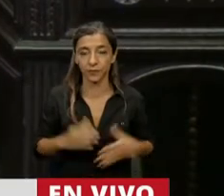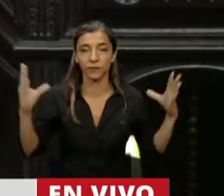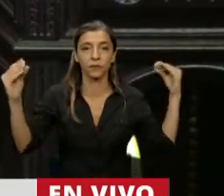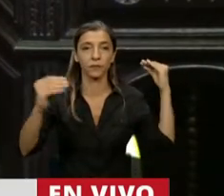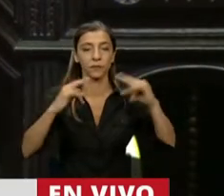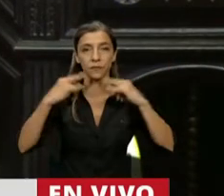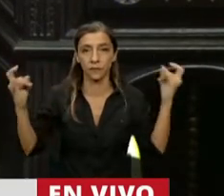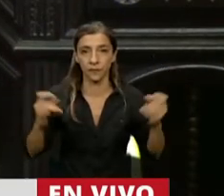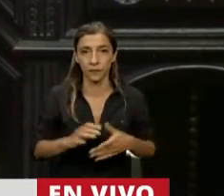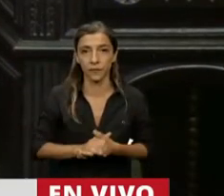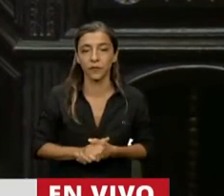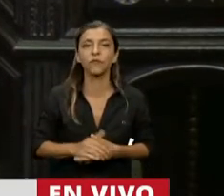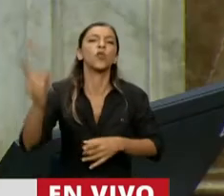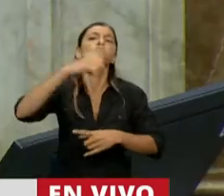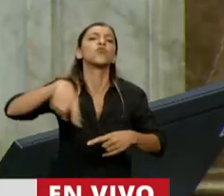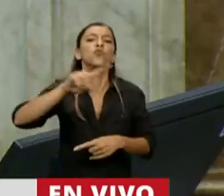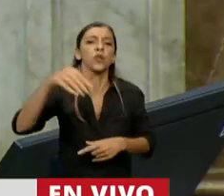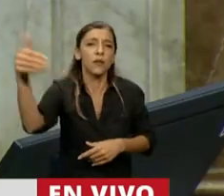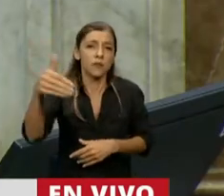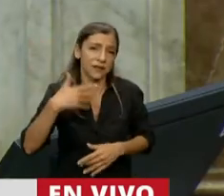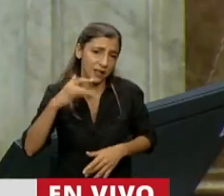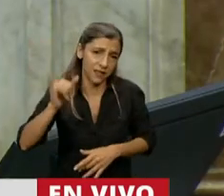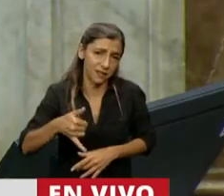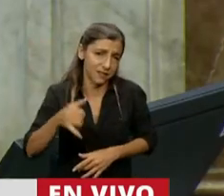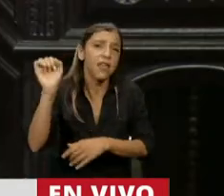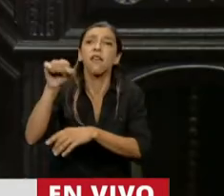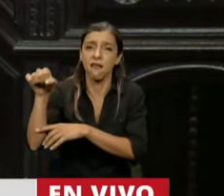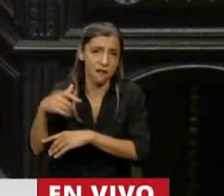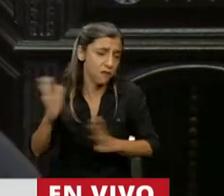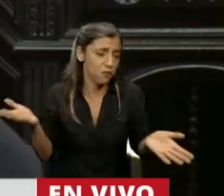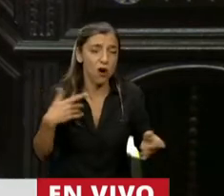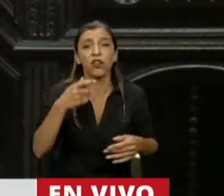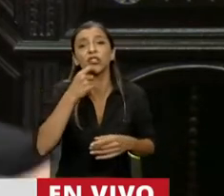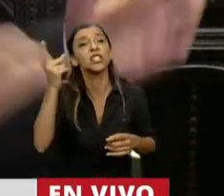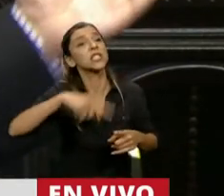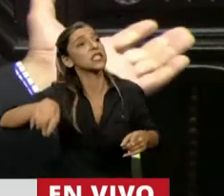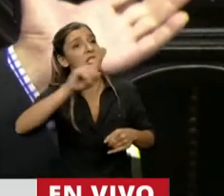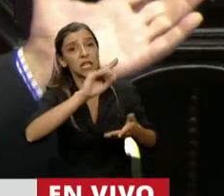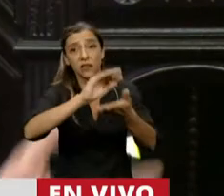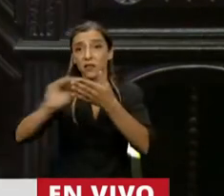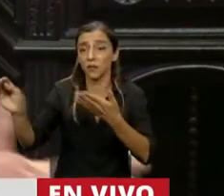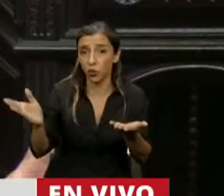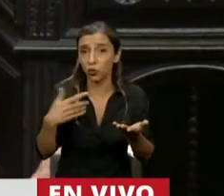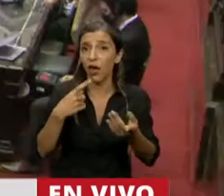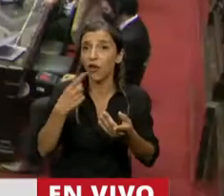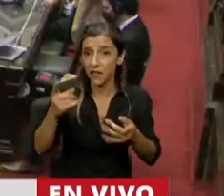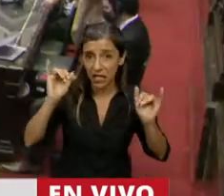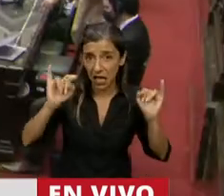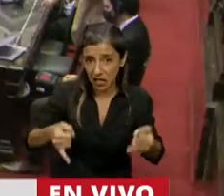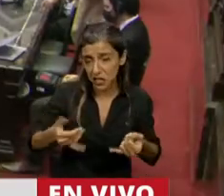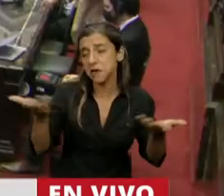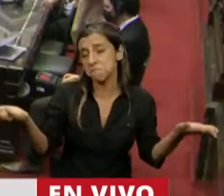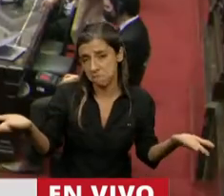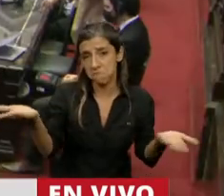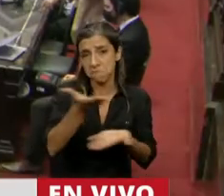Si algún diputado... que están presentes asienten, y el reglamento dice que con el asentimiento de los diputados, veo un montón de diputados, acá que asienten, en